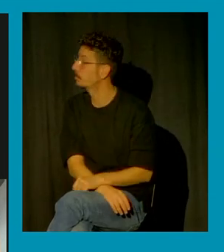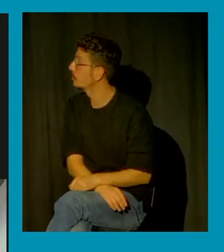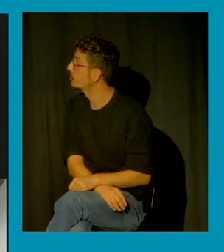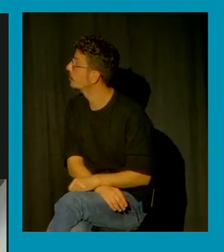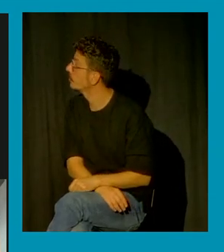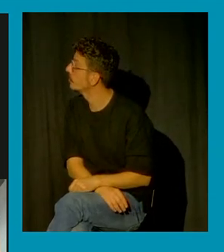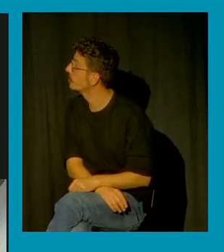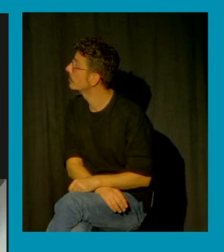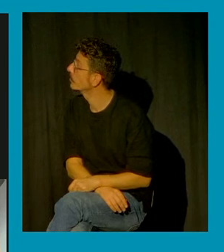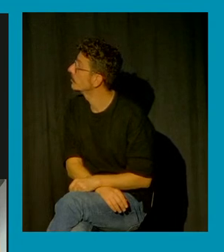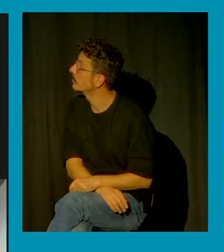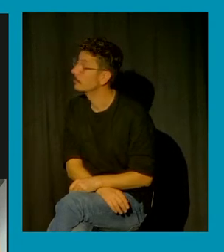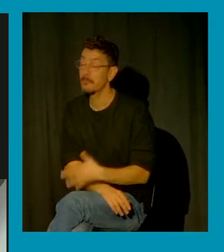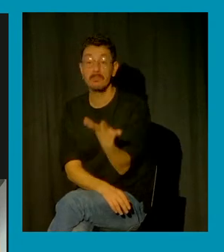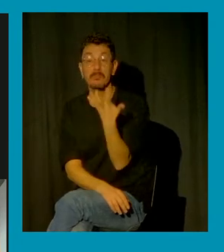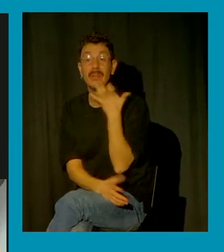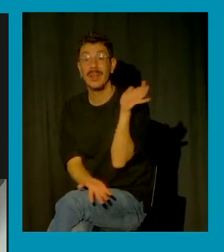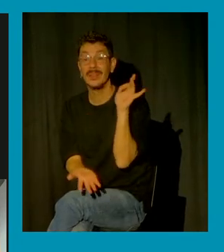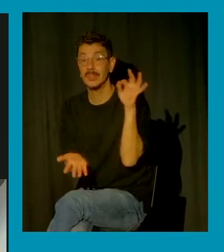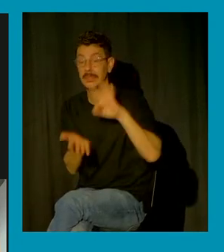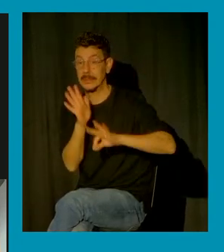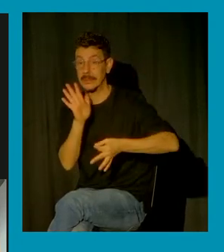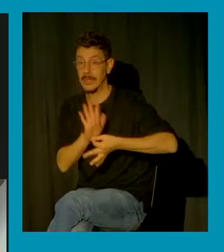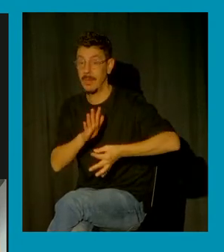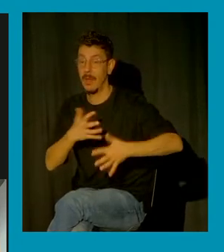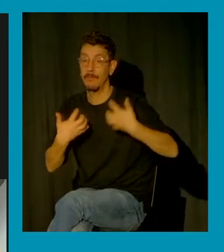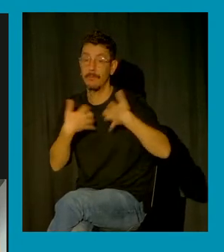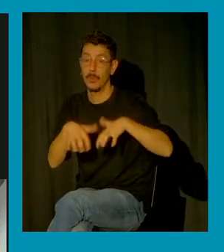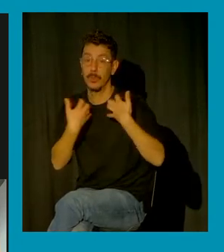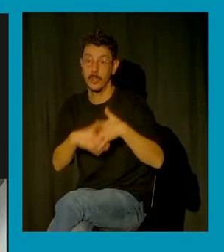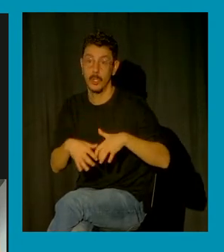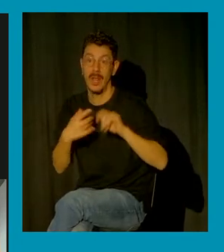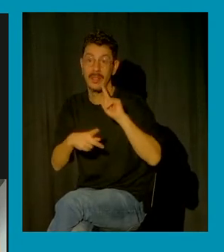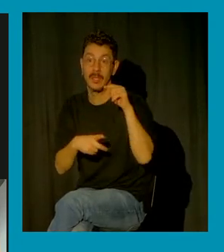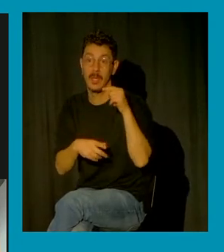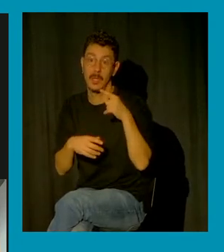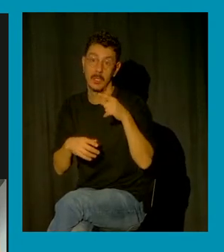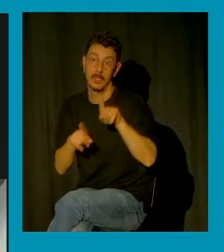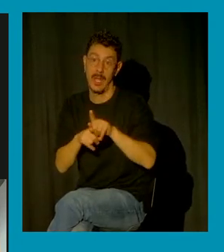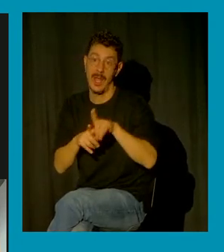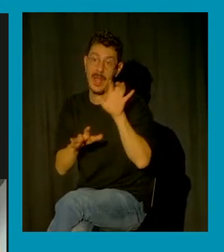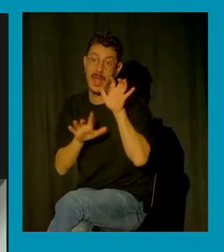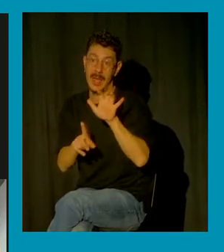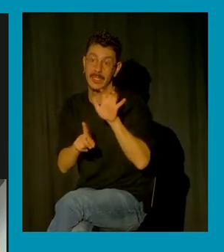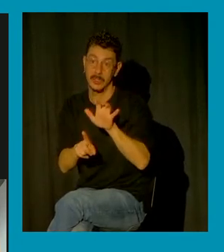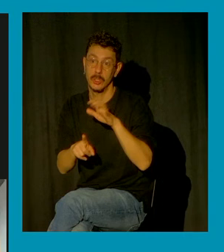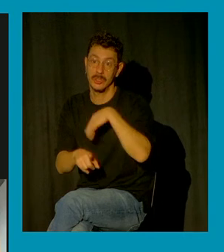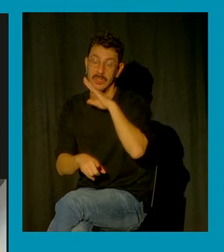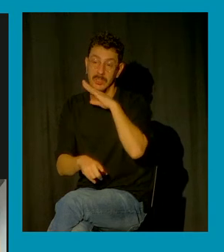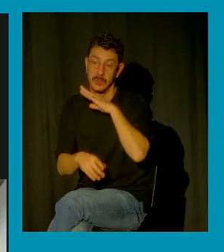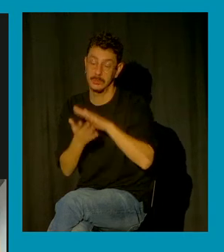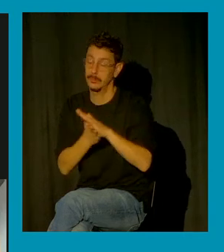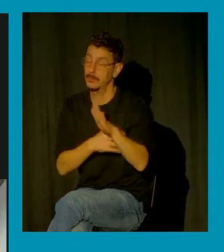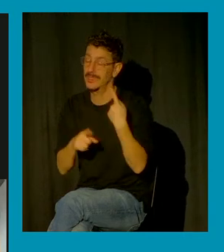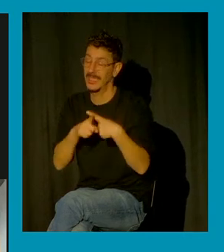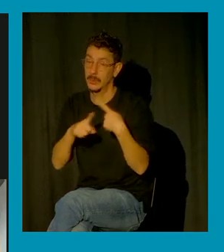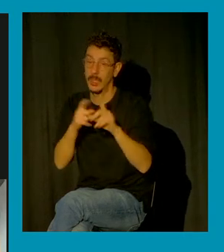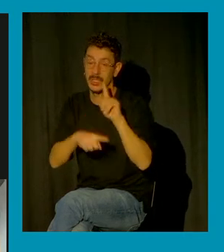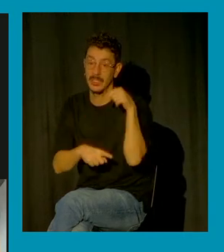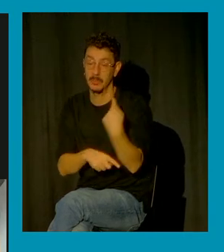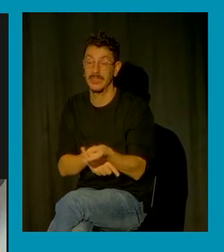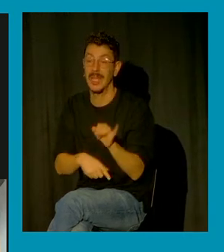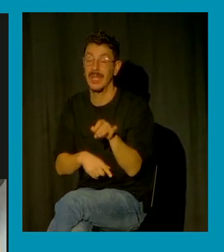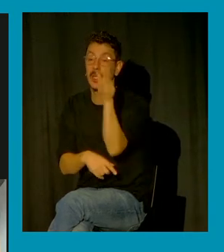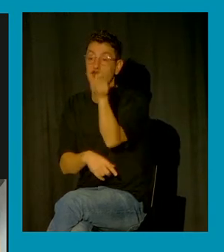cuando el sistema funciona después de una agresión sexual y se atiende a la mujer inmediatamente se le atiende